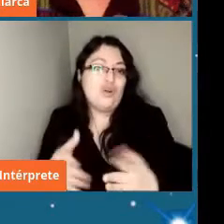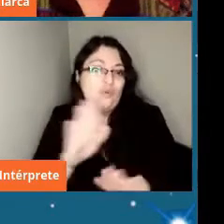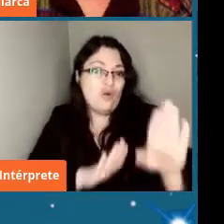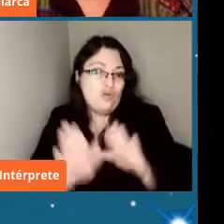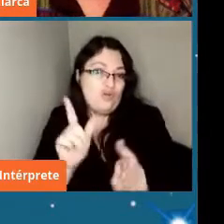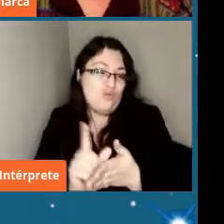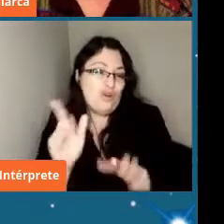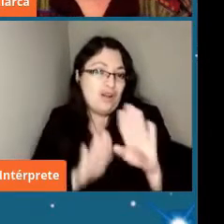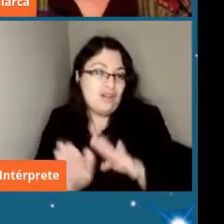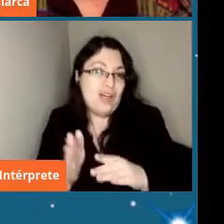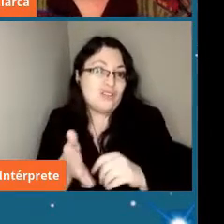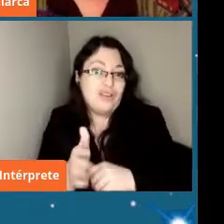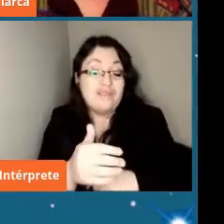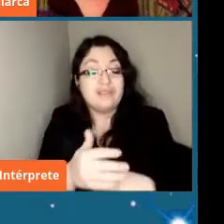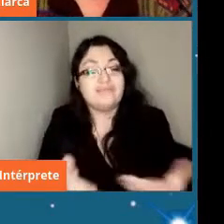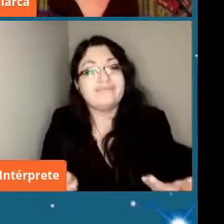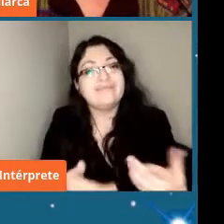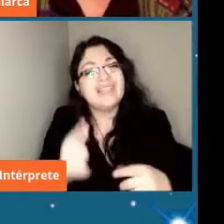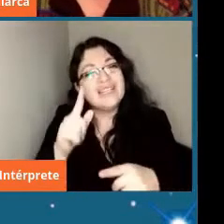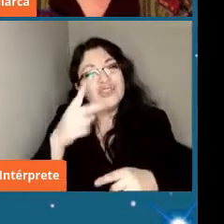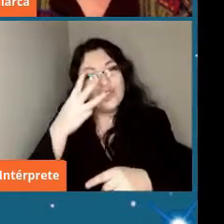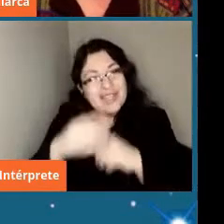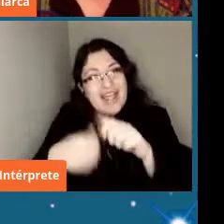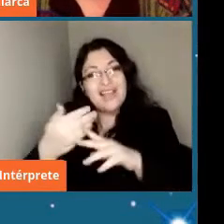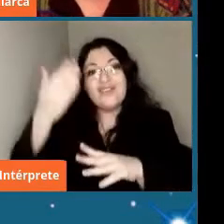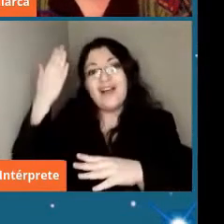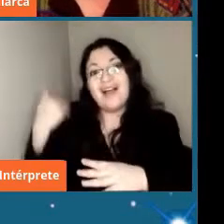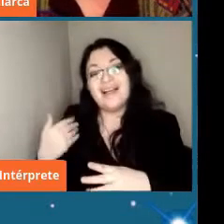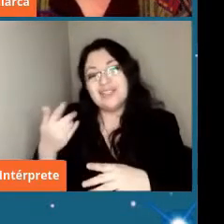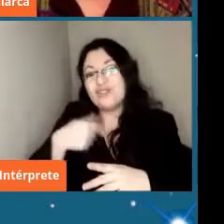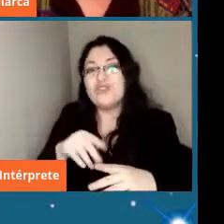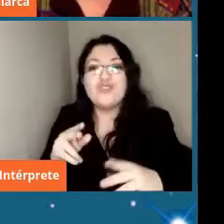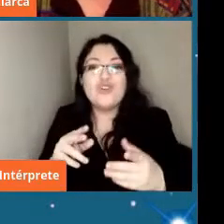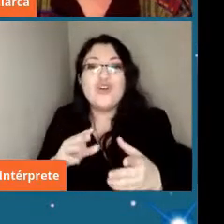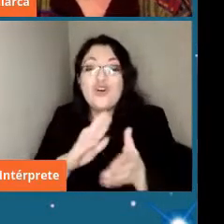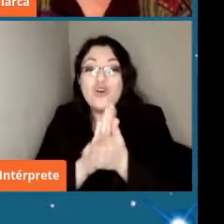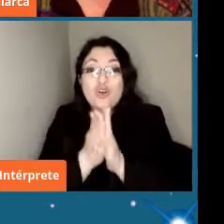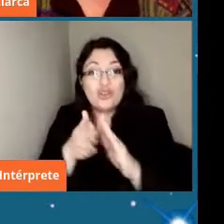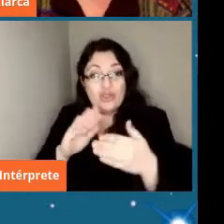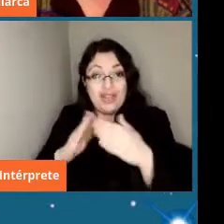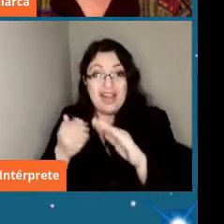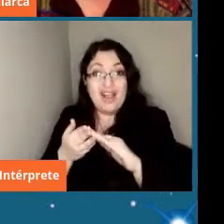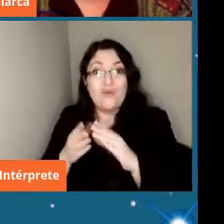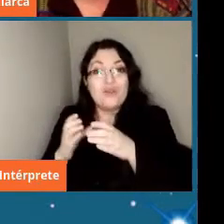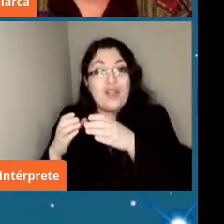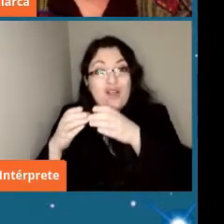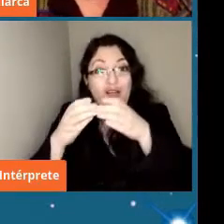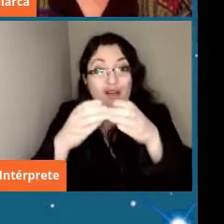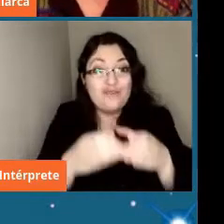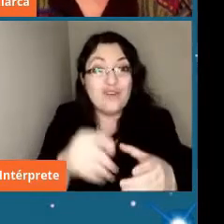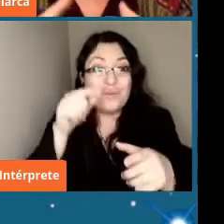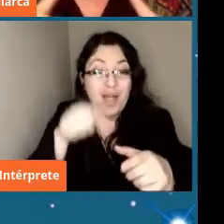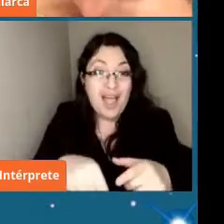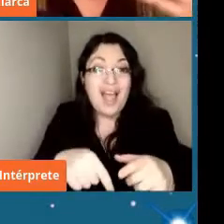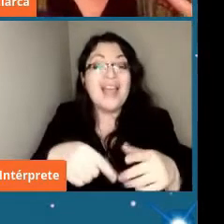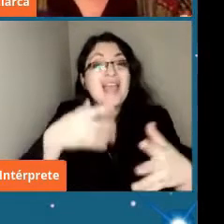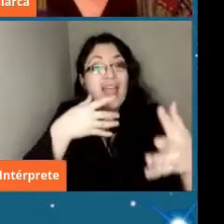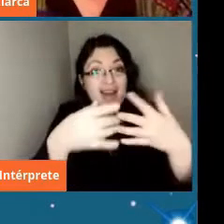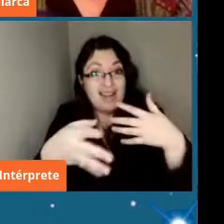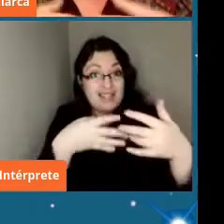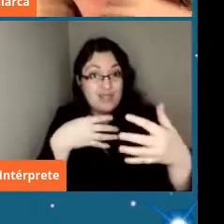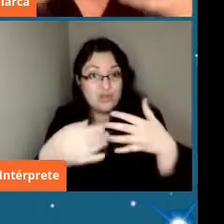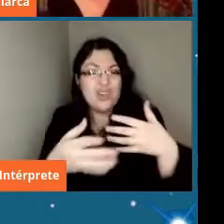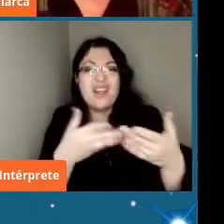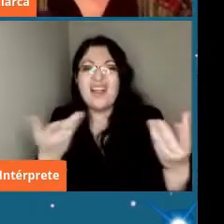hermoso momento que ocurrió hace tres años atrás donde pudimos ir con toda la comunidad a hacer una ofrenda a la Pachamama para